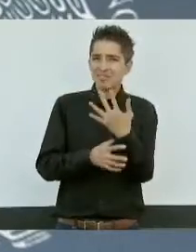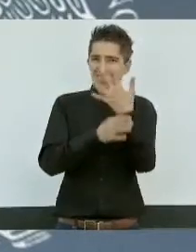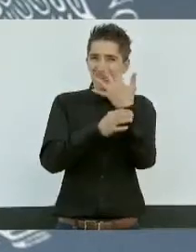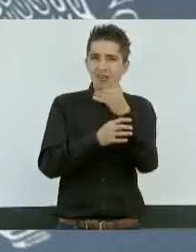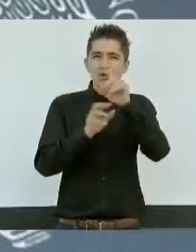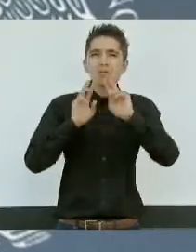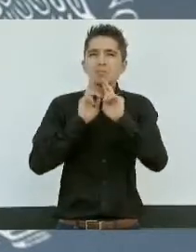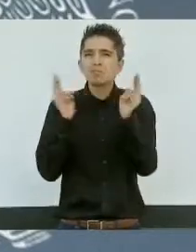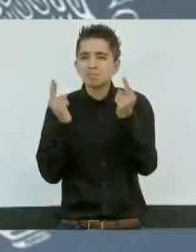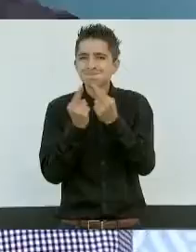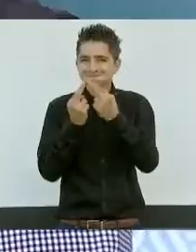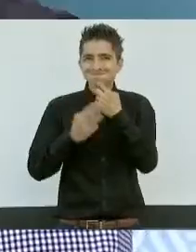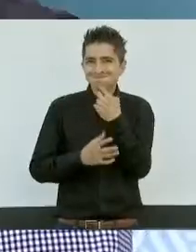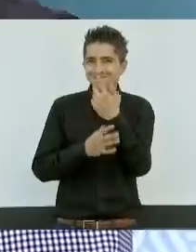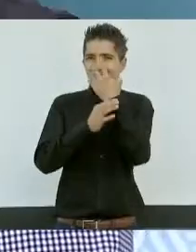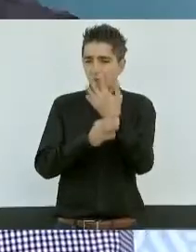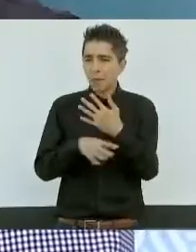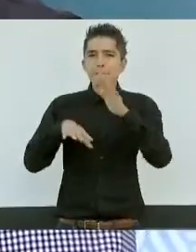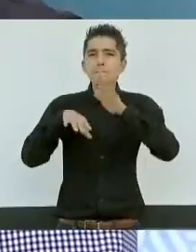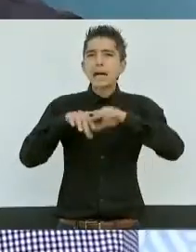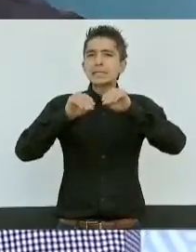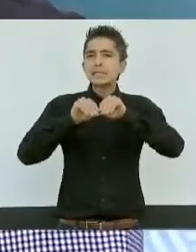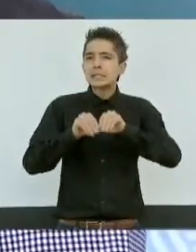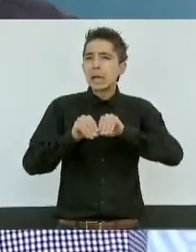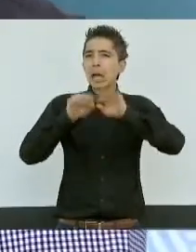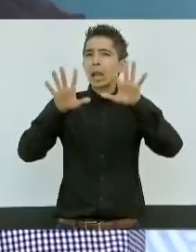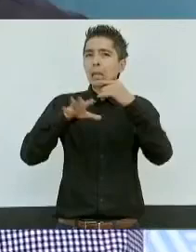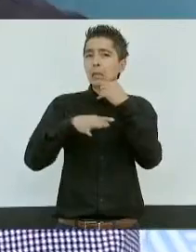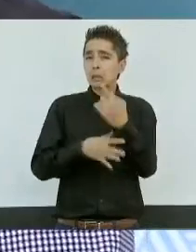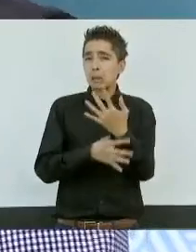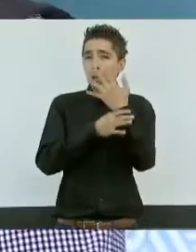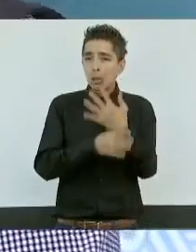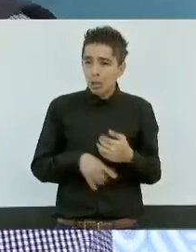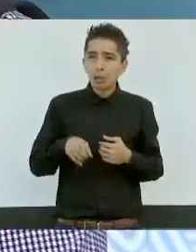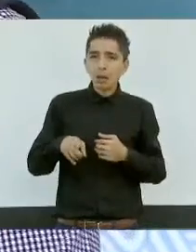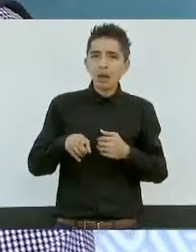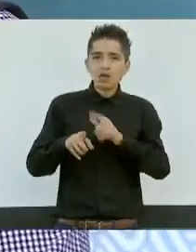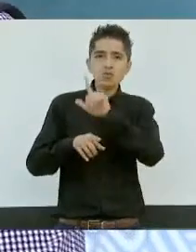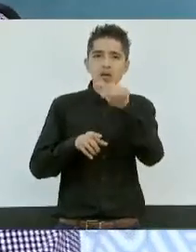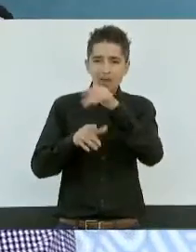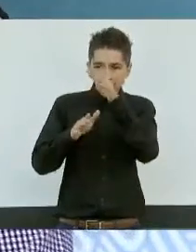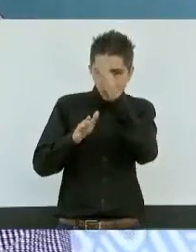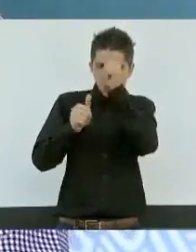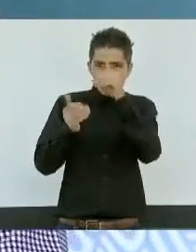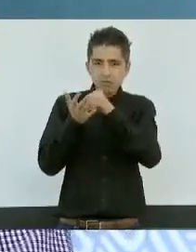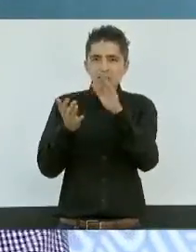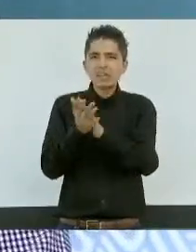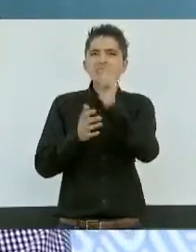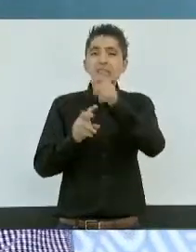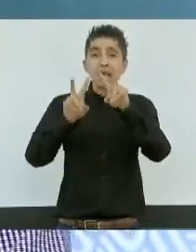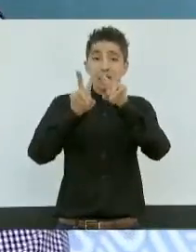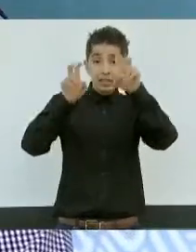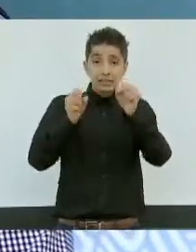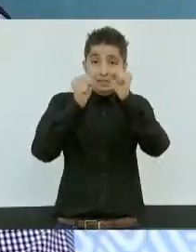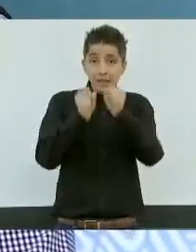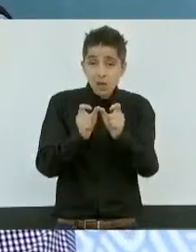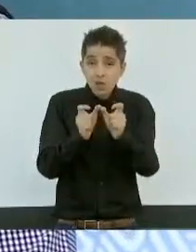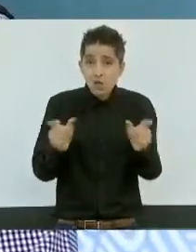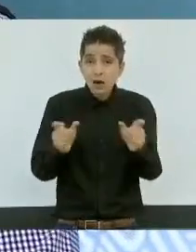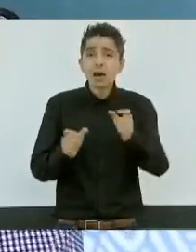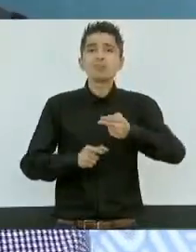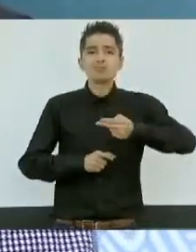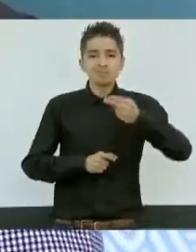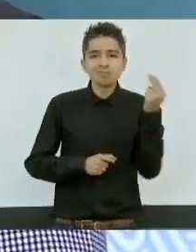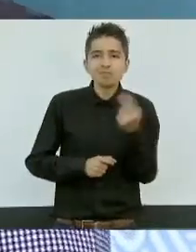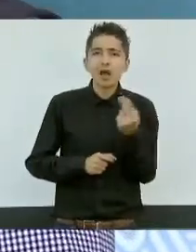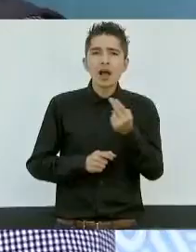en una reunión con mucha claridad y que además se convirtió en acuerdo. En materia de seguridad debe de